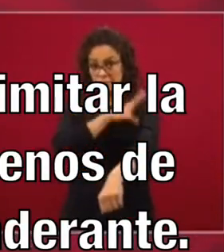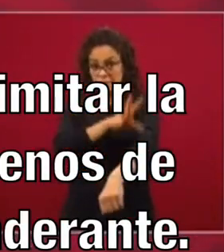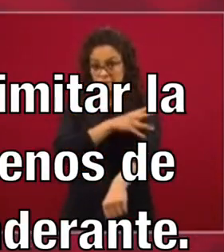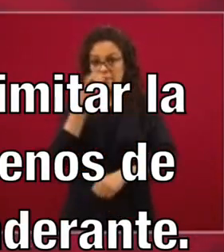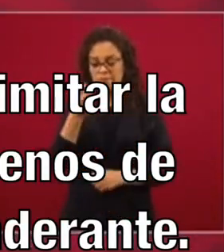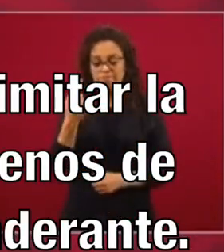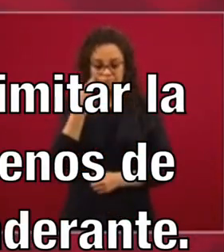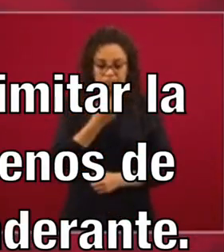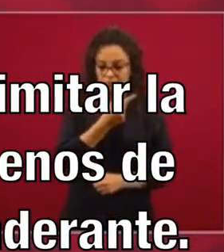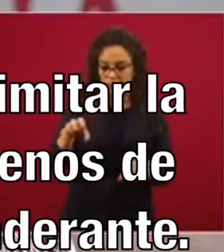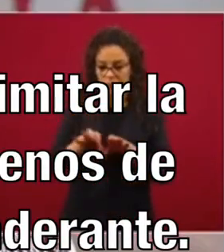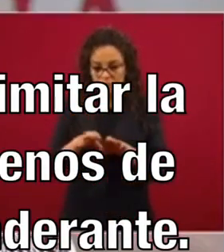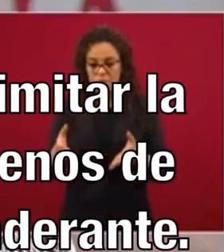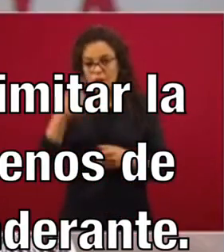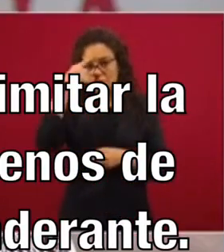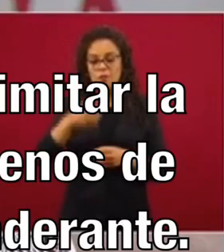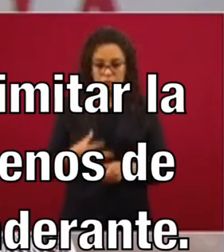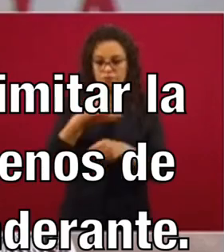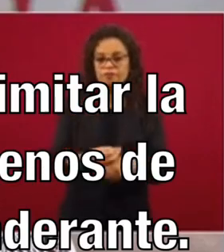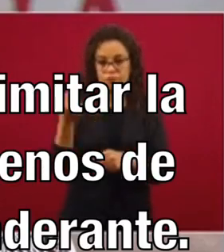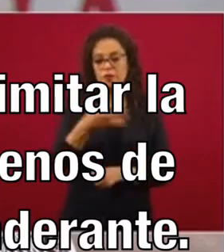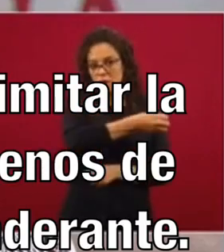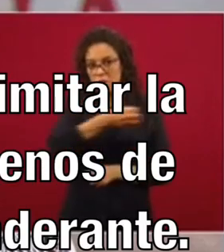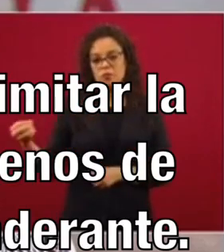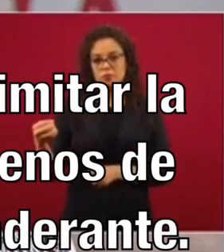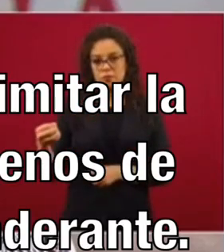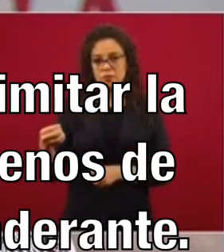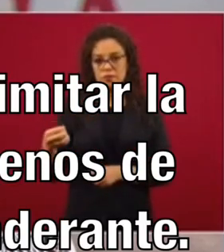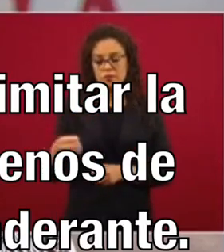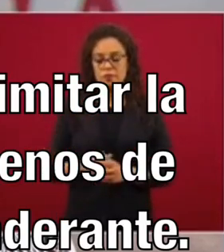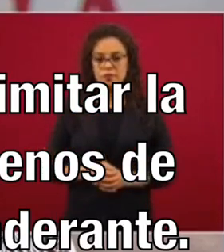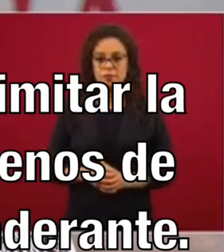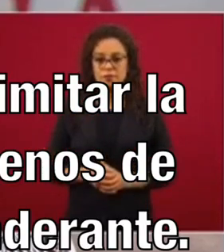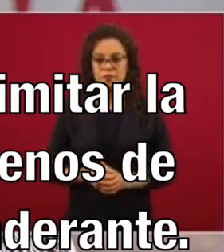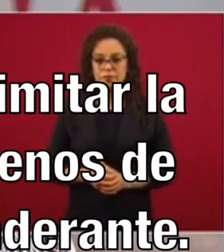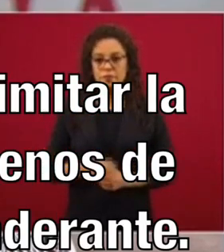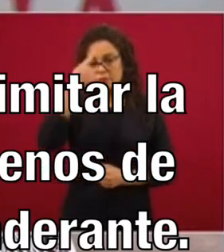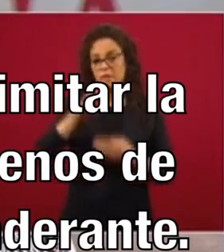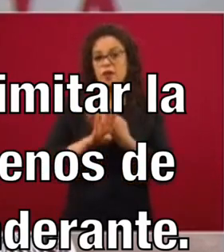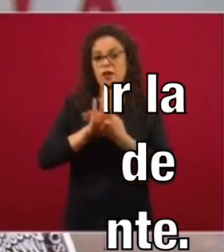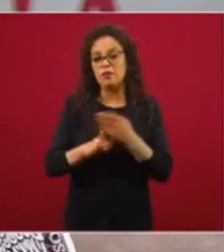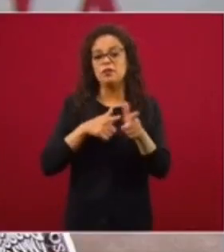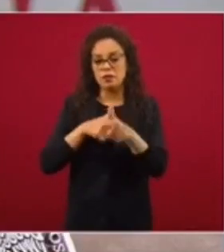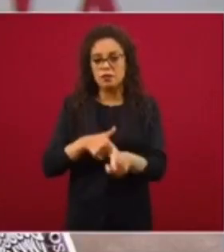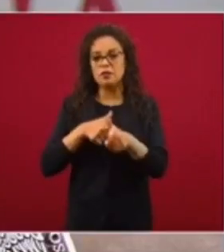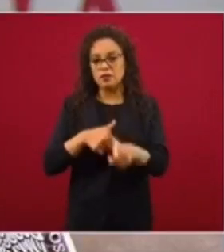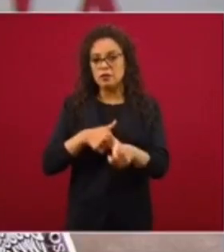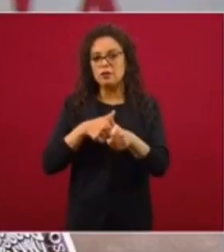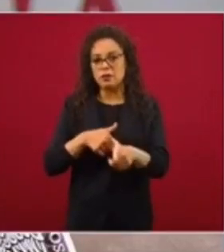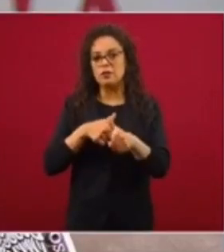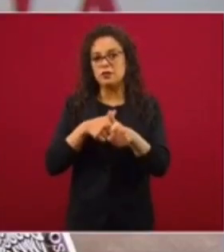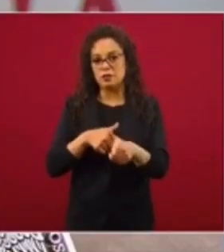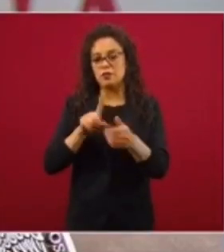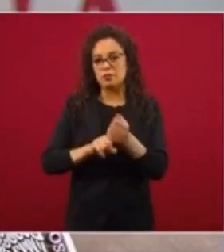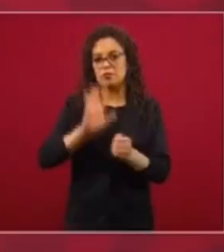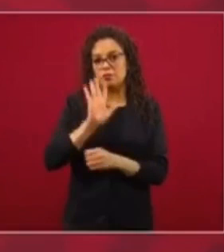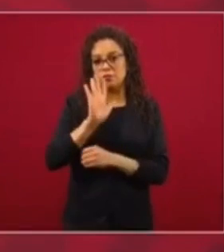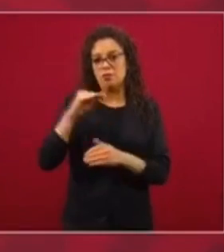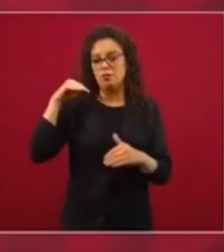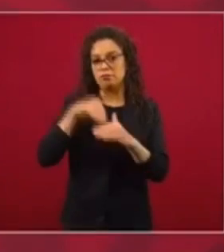que haya orden y que no se siga arruinando